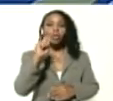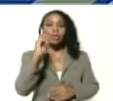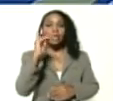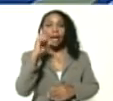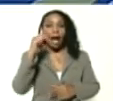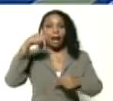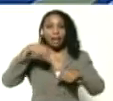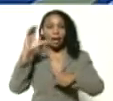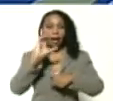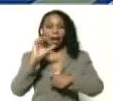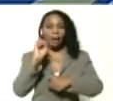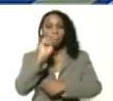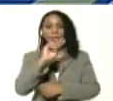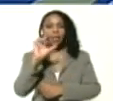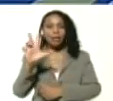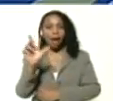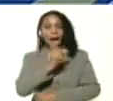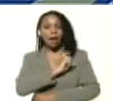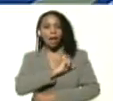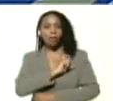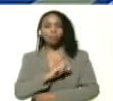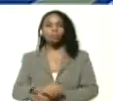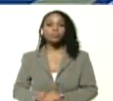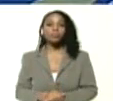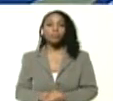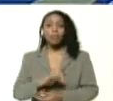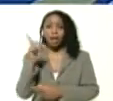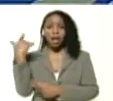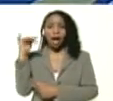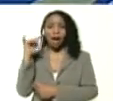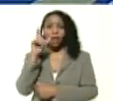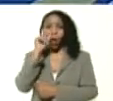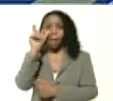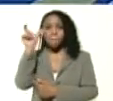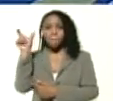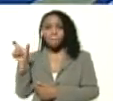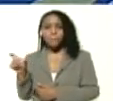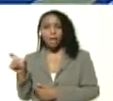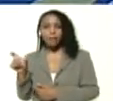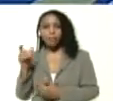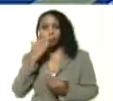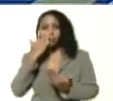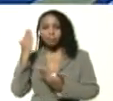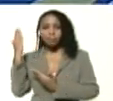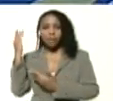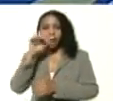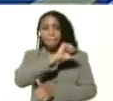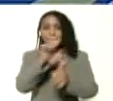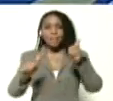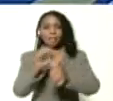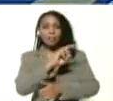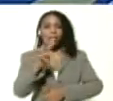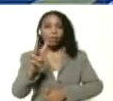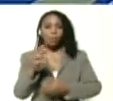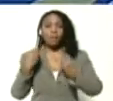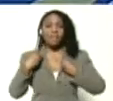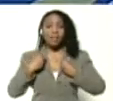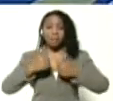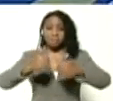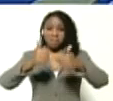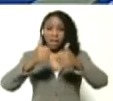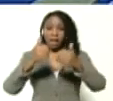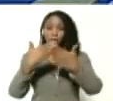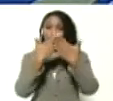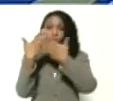aquí en Caracas allá está Domiciano Graterol viceministro para el vivir bien estudiantil